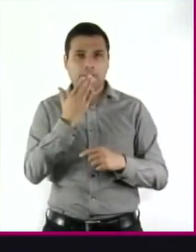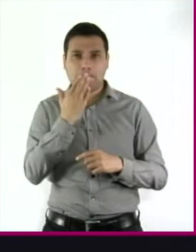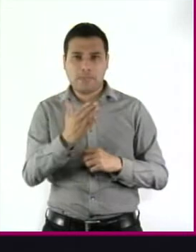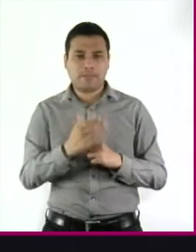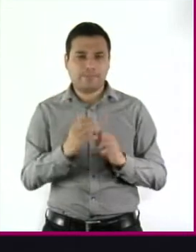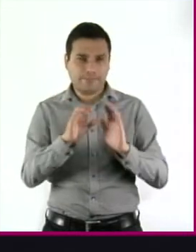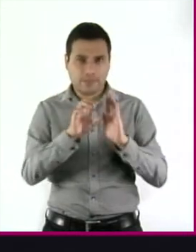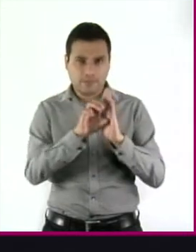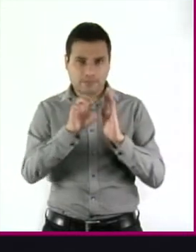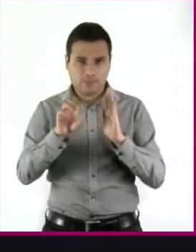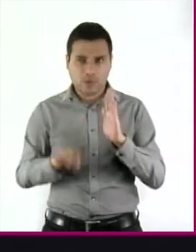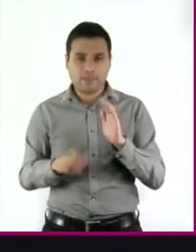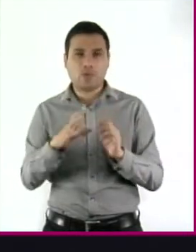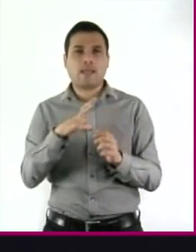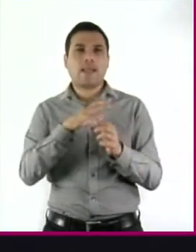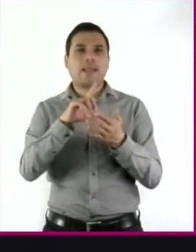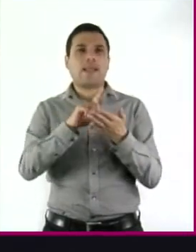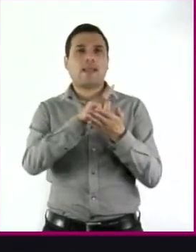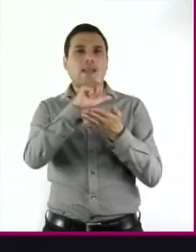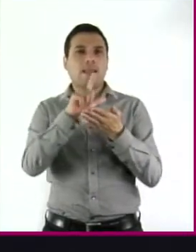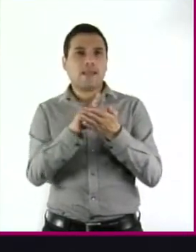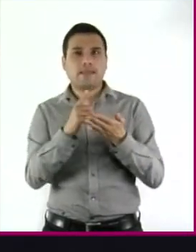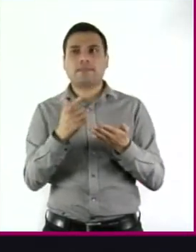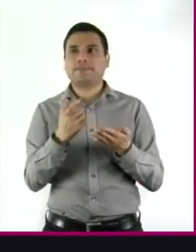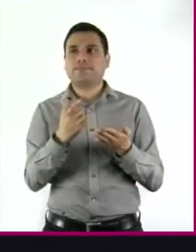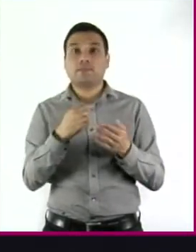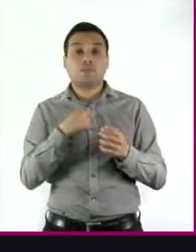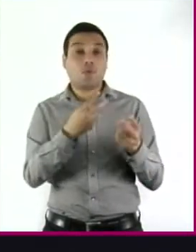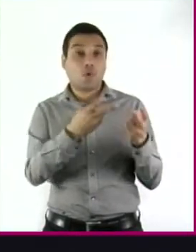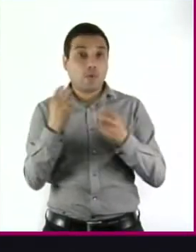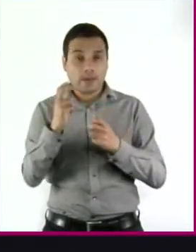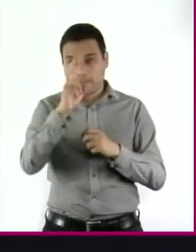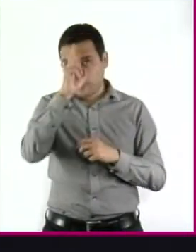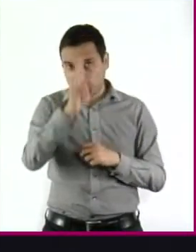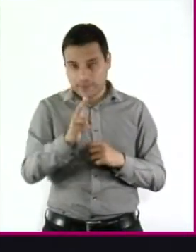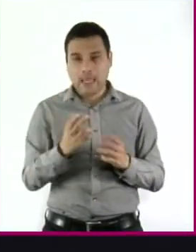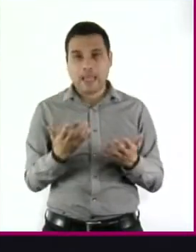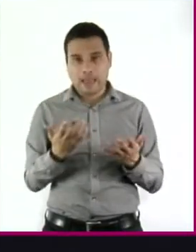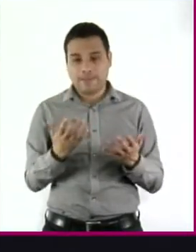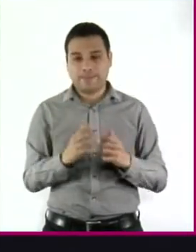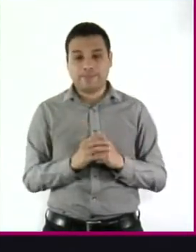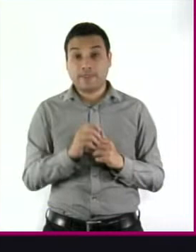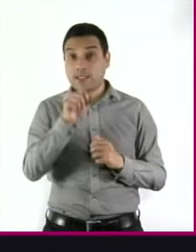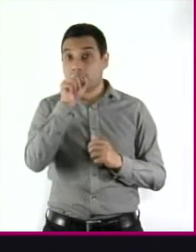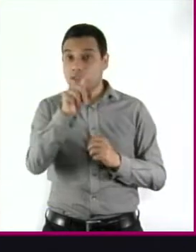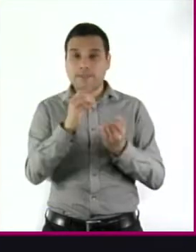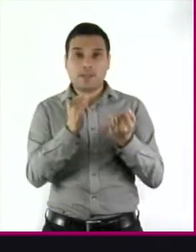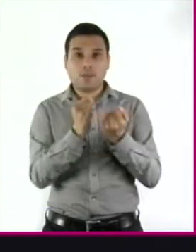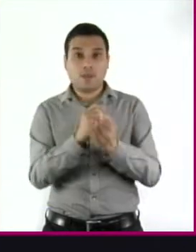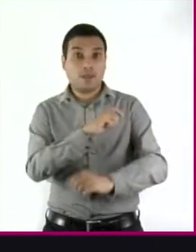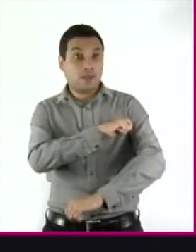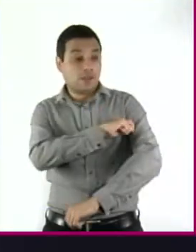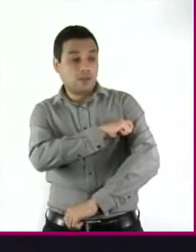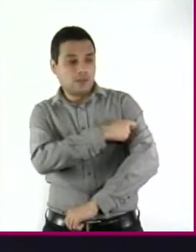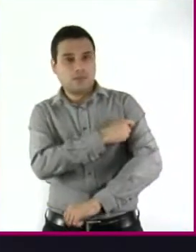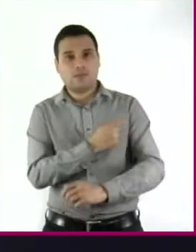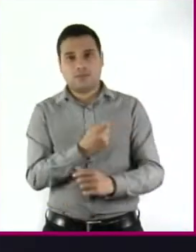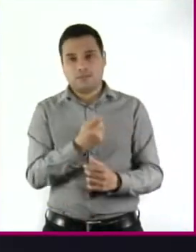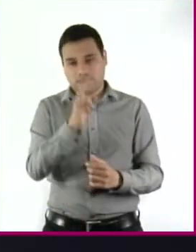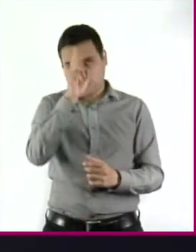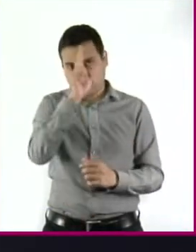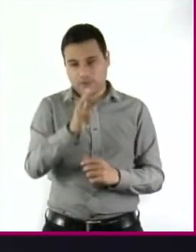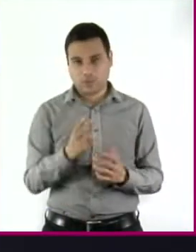Por ejemplo, hay leyes para que no tome el dinero de la caja registradora. Y también leyes para que no me den pellizcos duelo porque se le ocurrió.